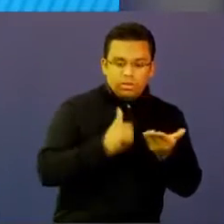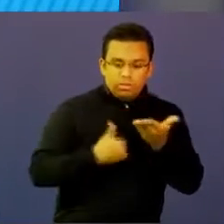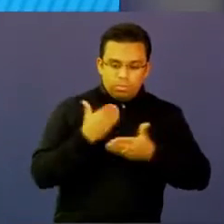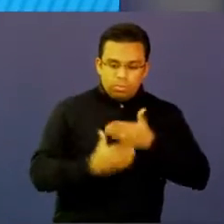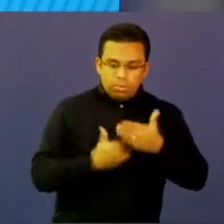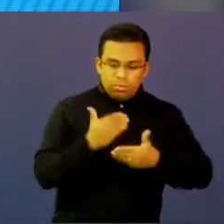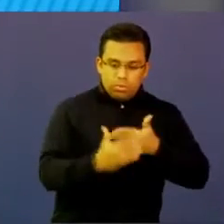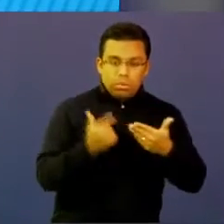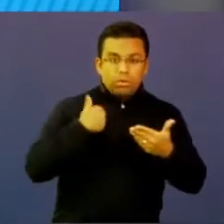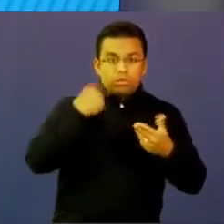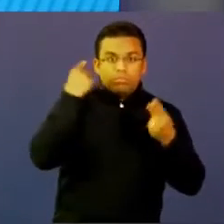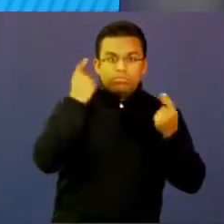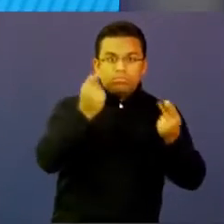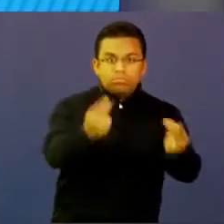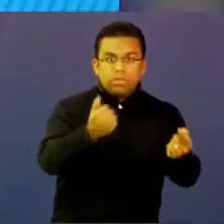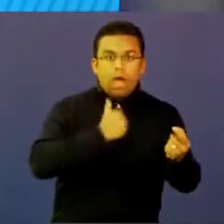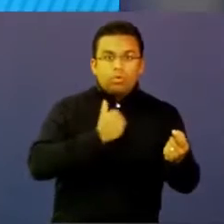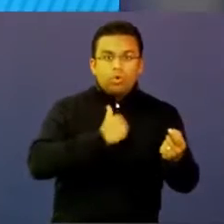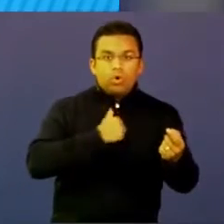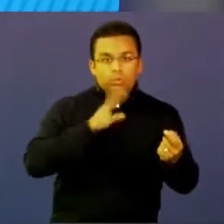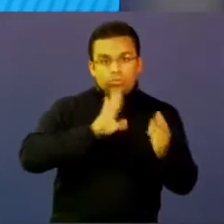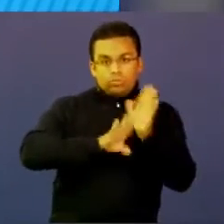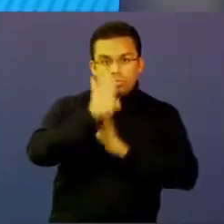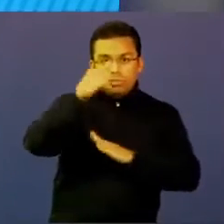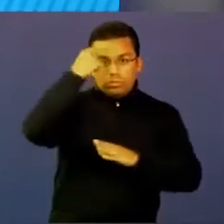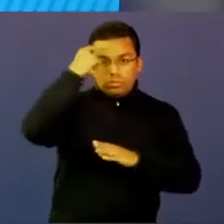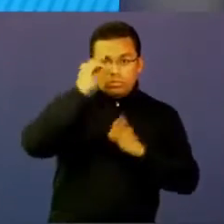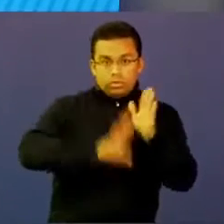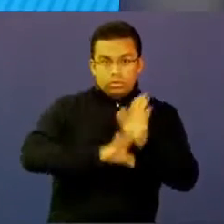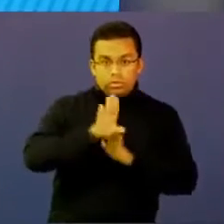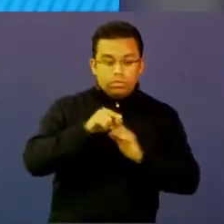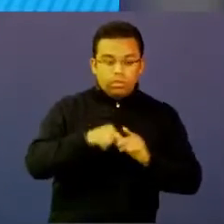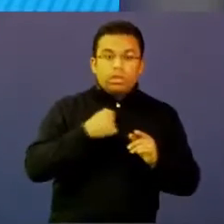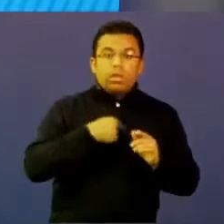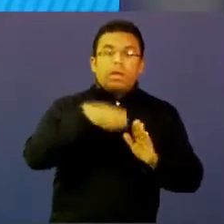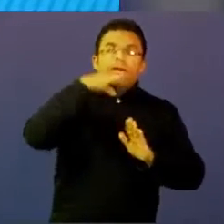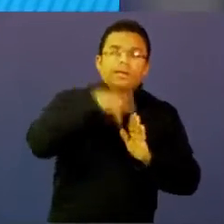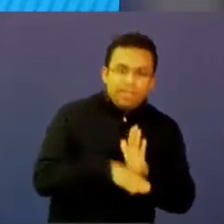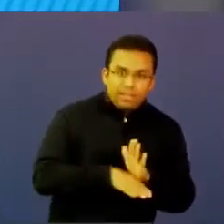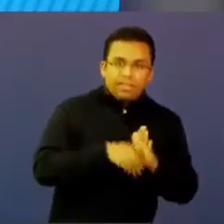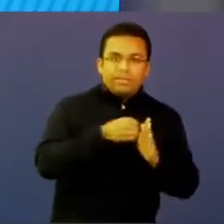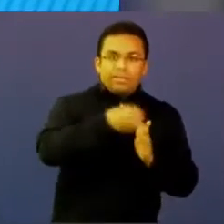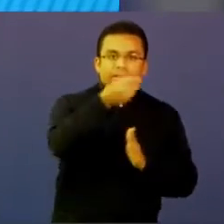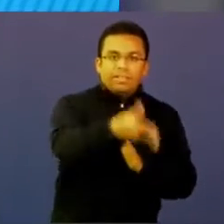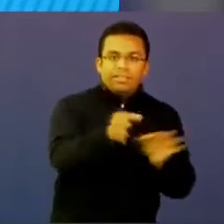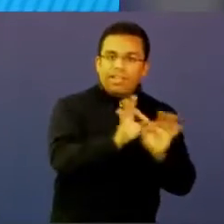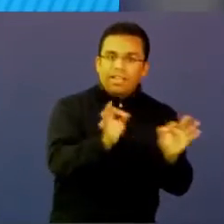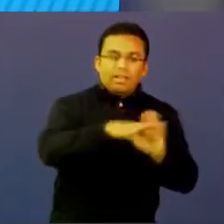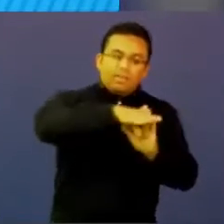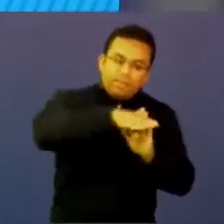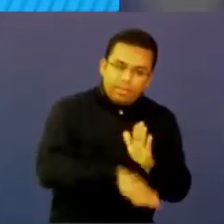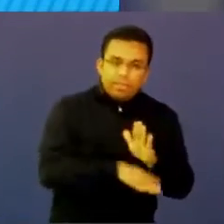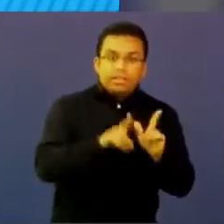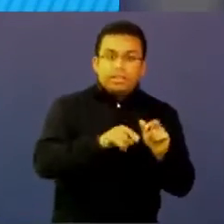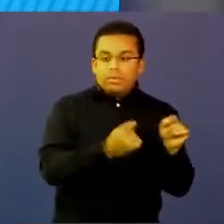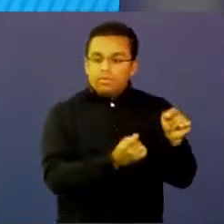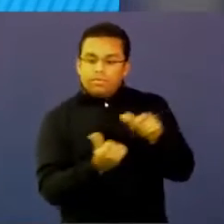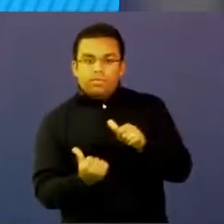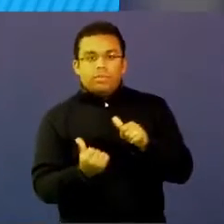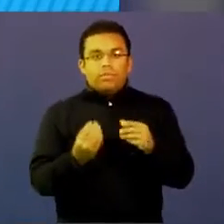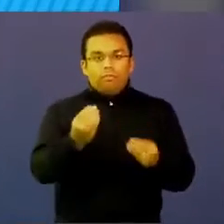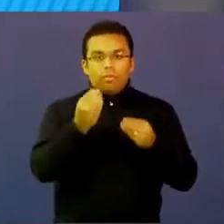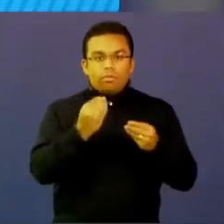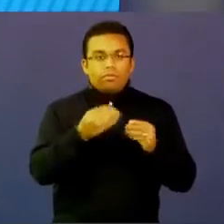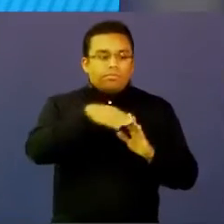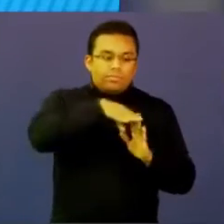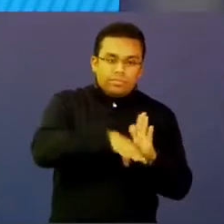desarrollo profesional autónomo que no reduce costos e inversiones en formación que son importantes a la